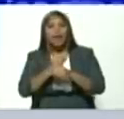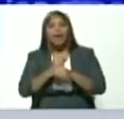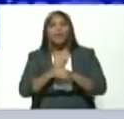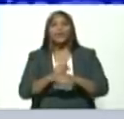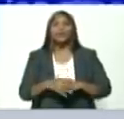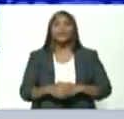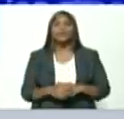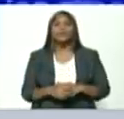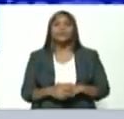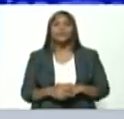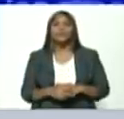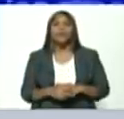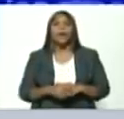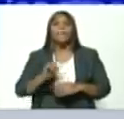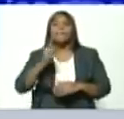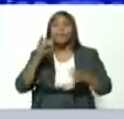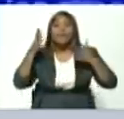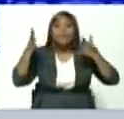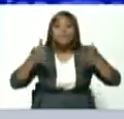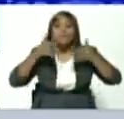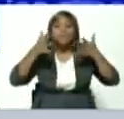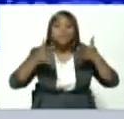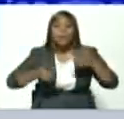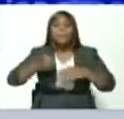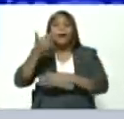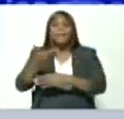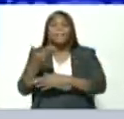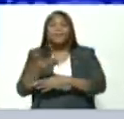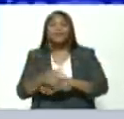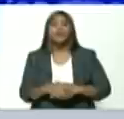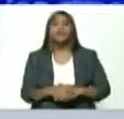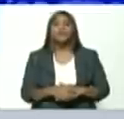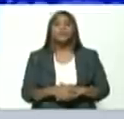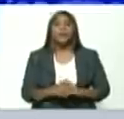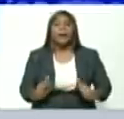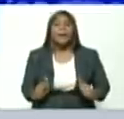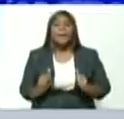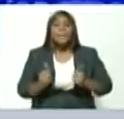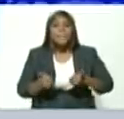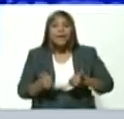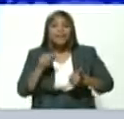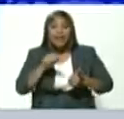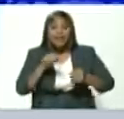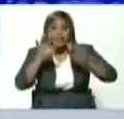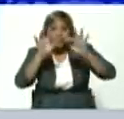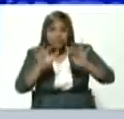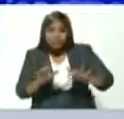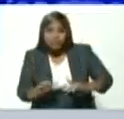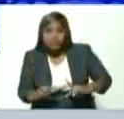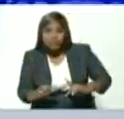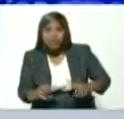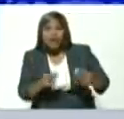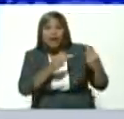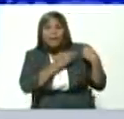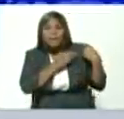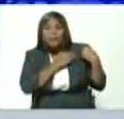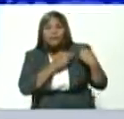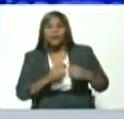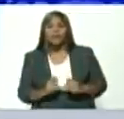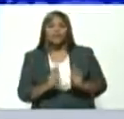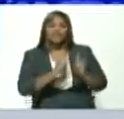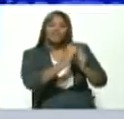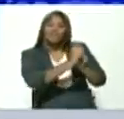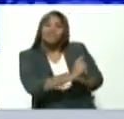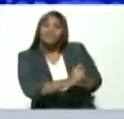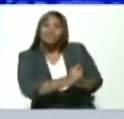la orientación fundamental tiene que ser a partir de esa de esa secretaría esa secretaría esa secretaría